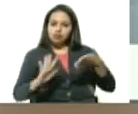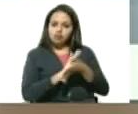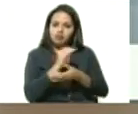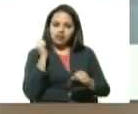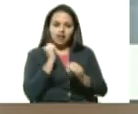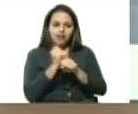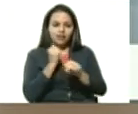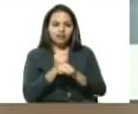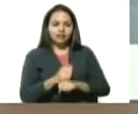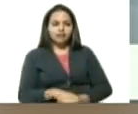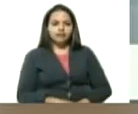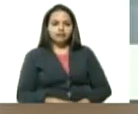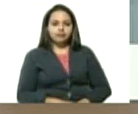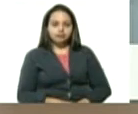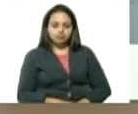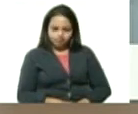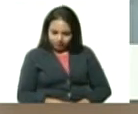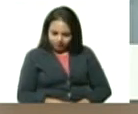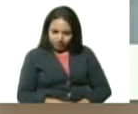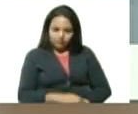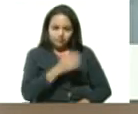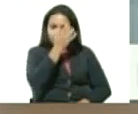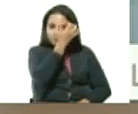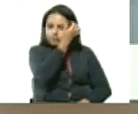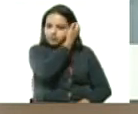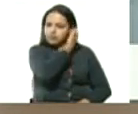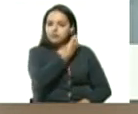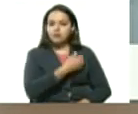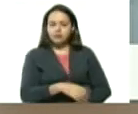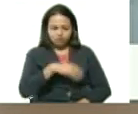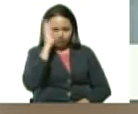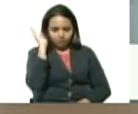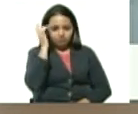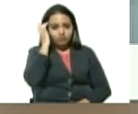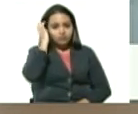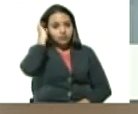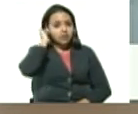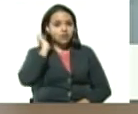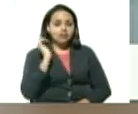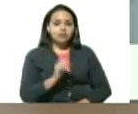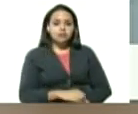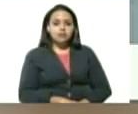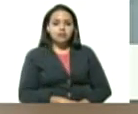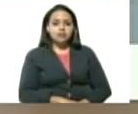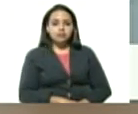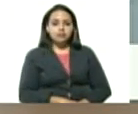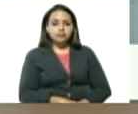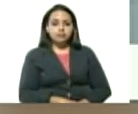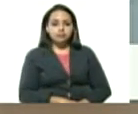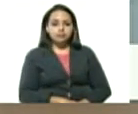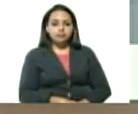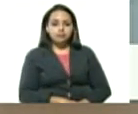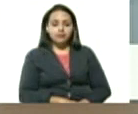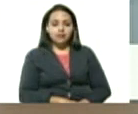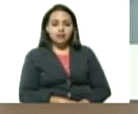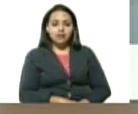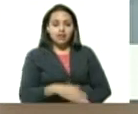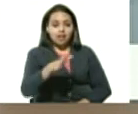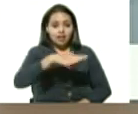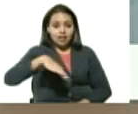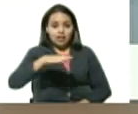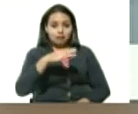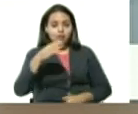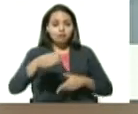para fortalecer la independencia y la soberanía económica en el campo de la gran misión transporte,